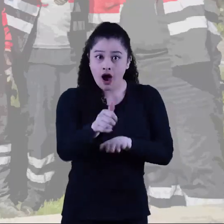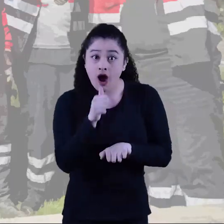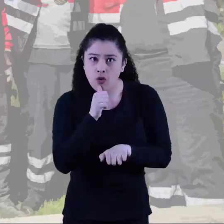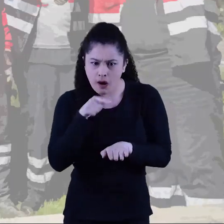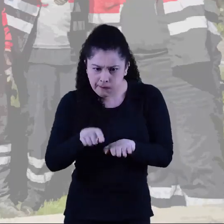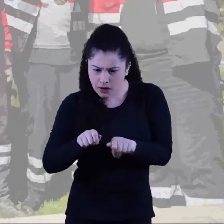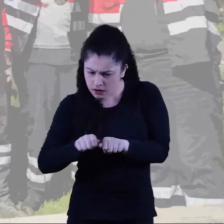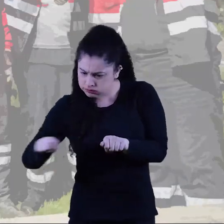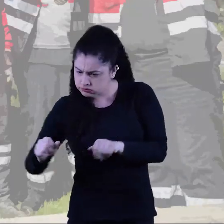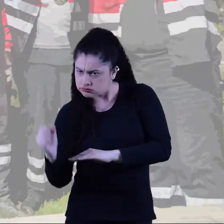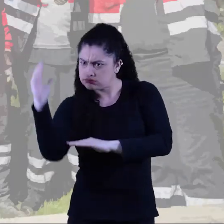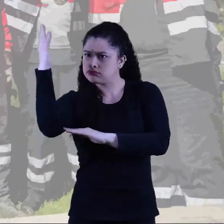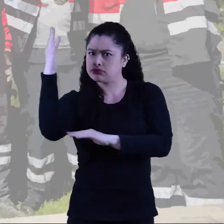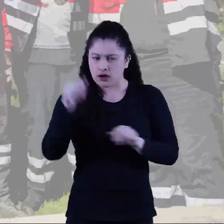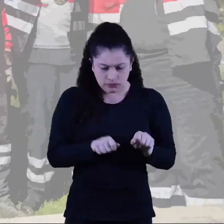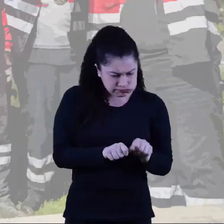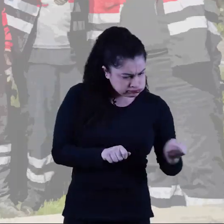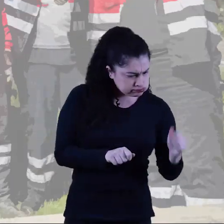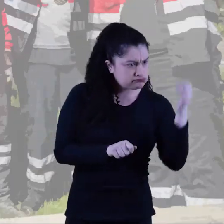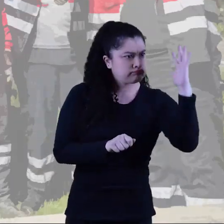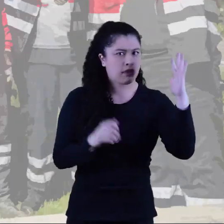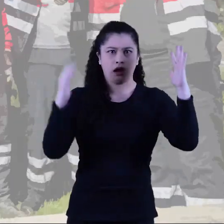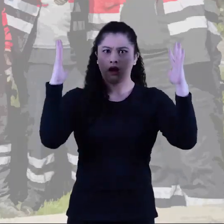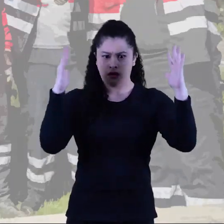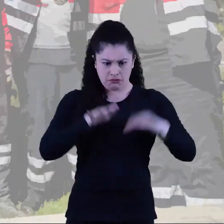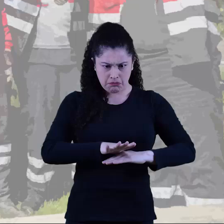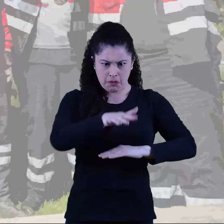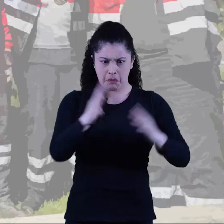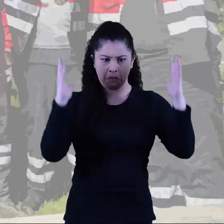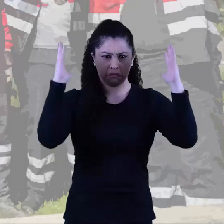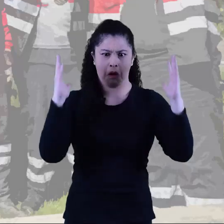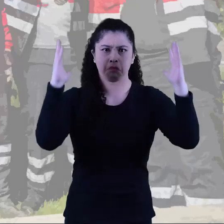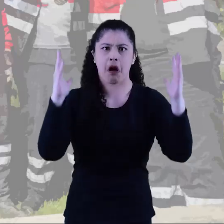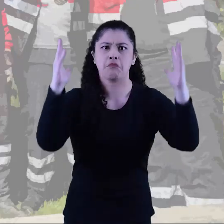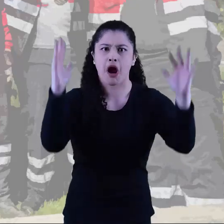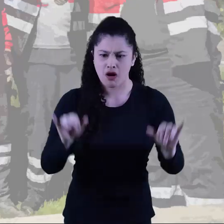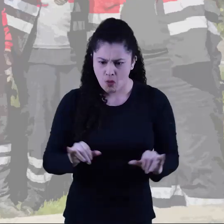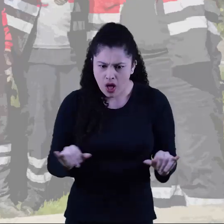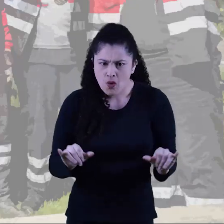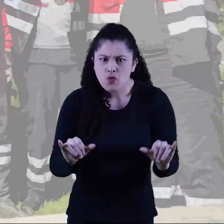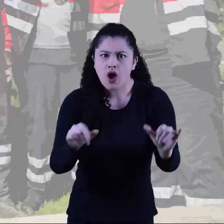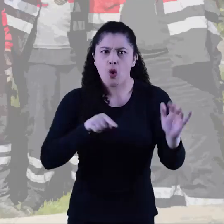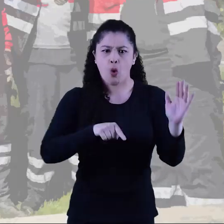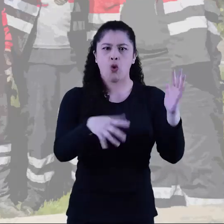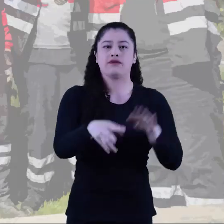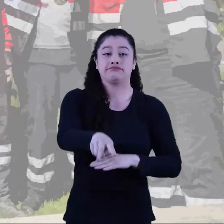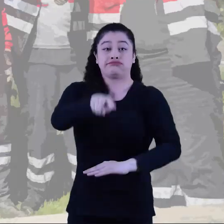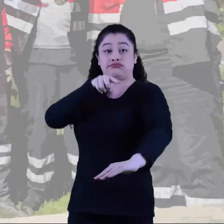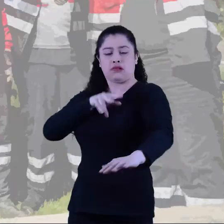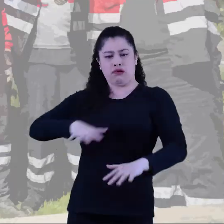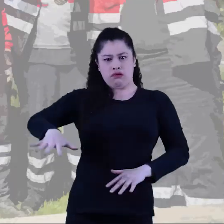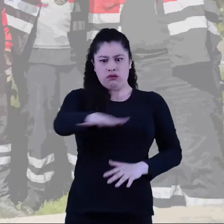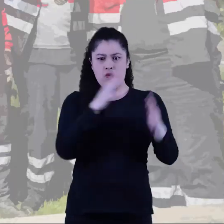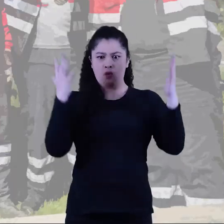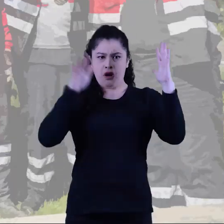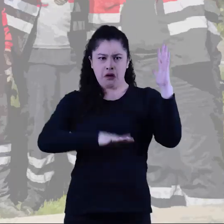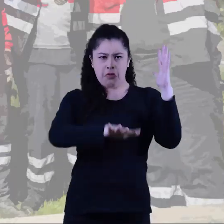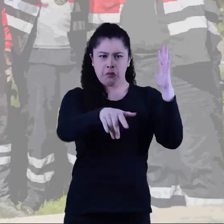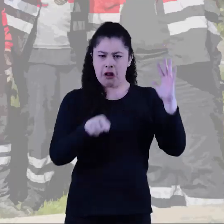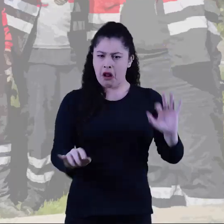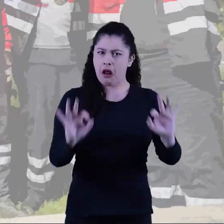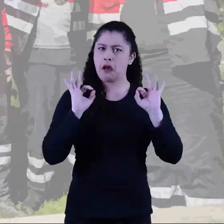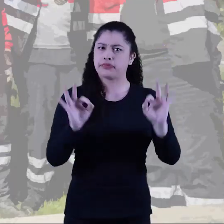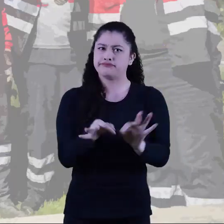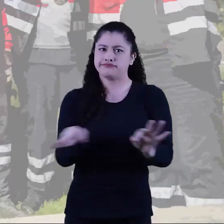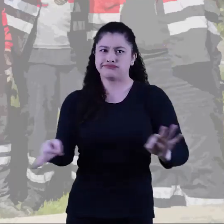lado del espejo de agua podrán encontrar una flor. Esta flor está construida con la misma cantidad de adoquines en cada